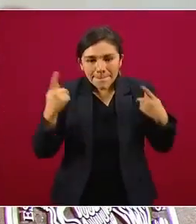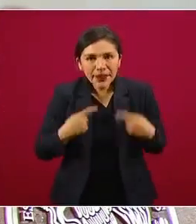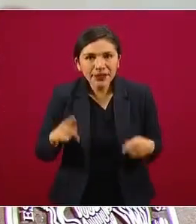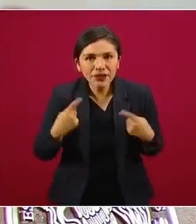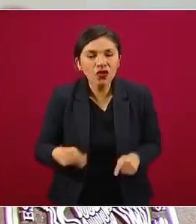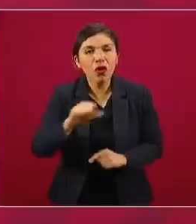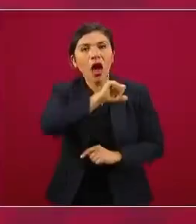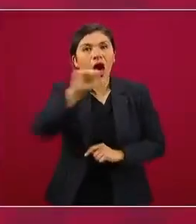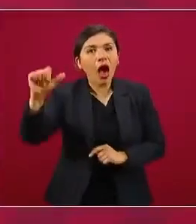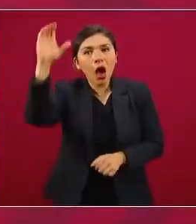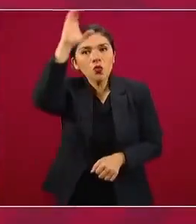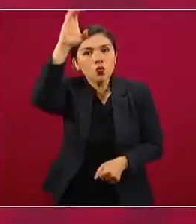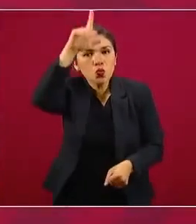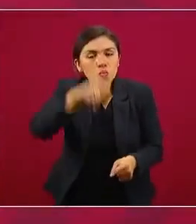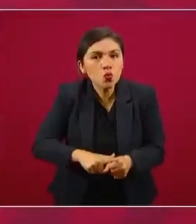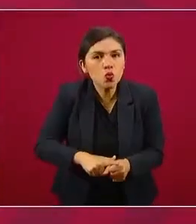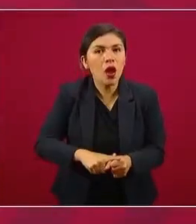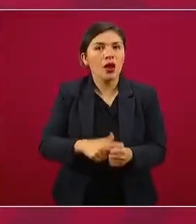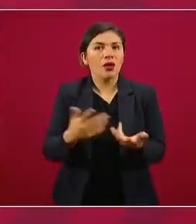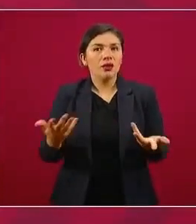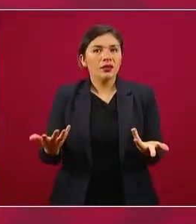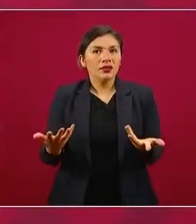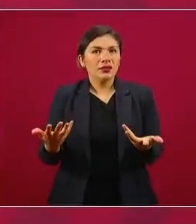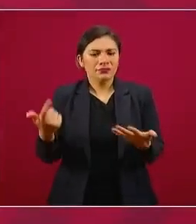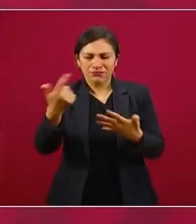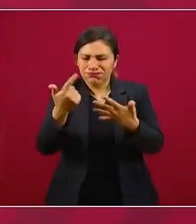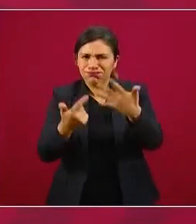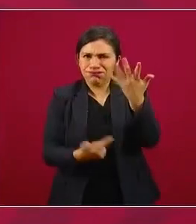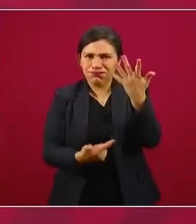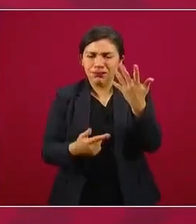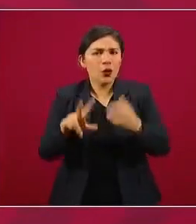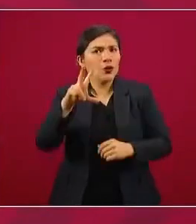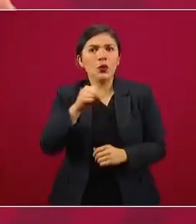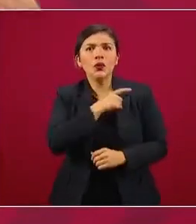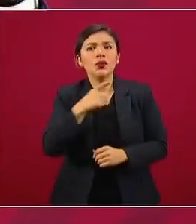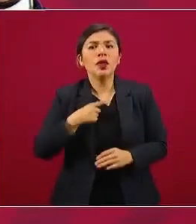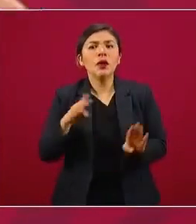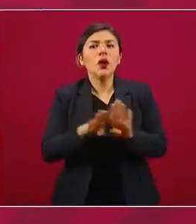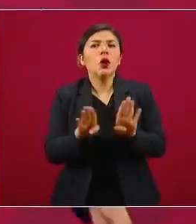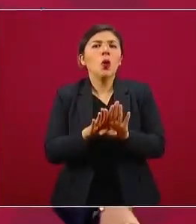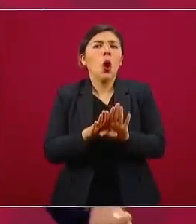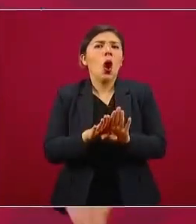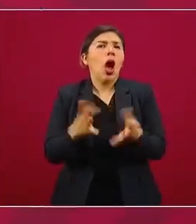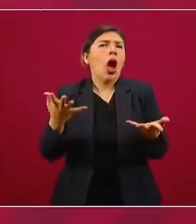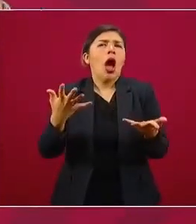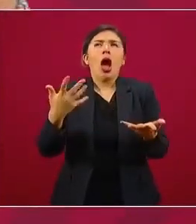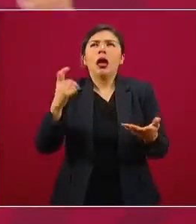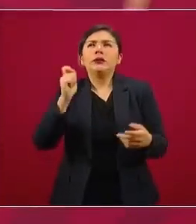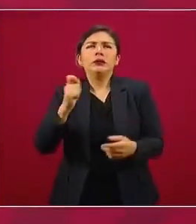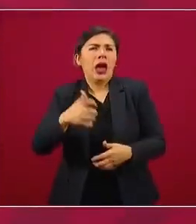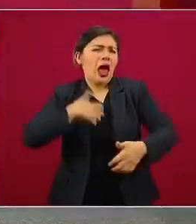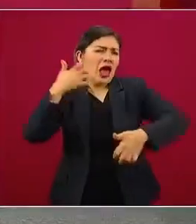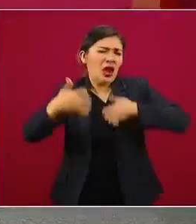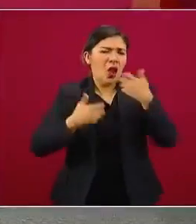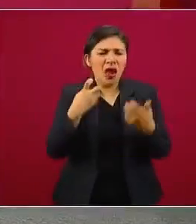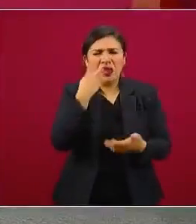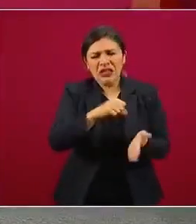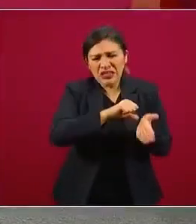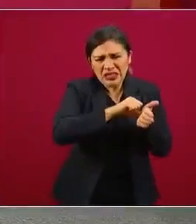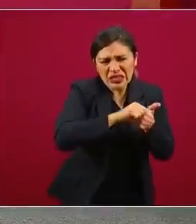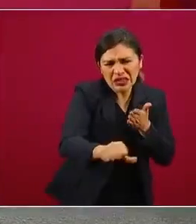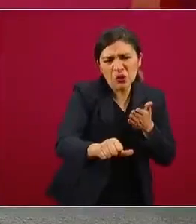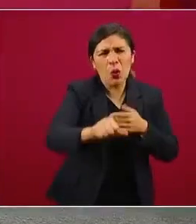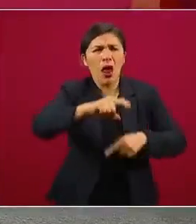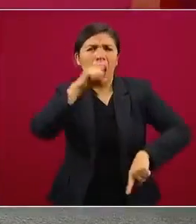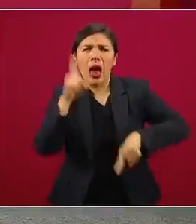a nuestras culturas y también que no se vayan a rasgar las vestiduras de que esto es censura, que los